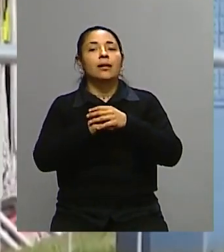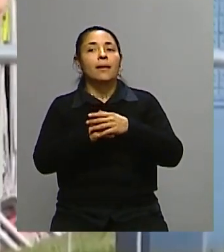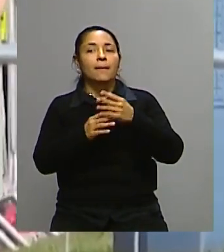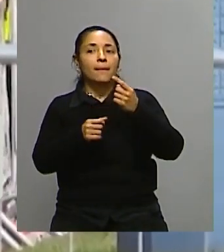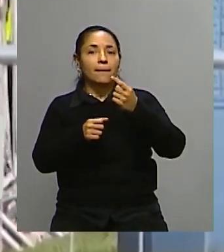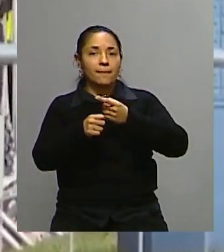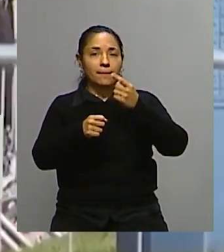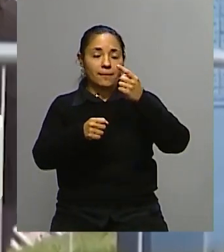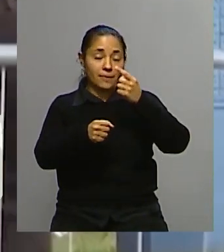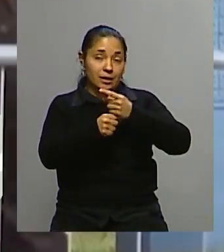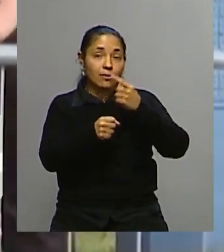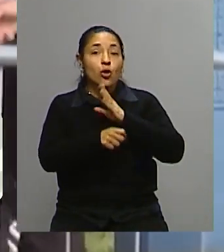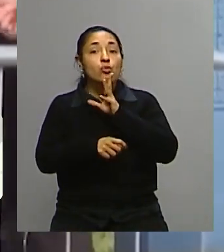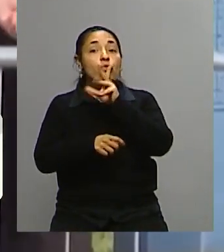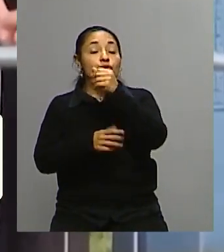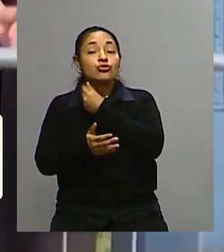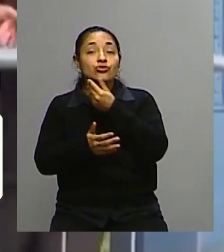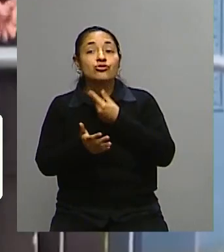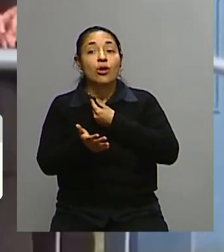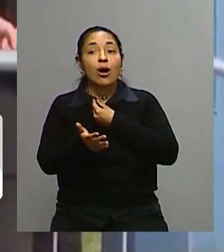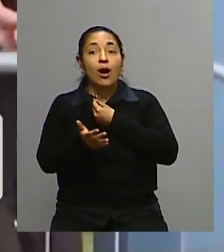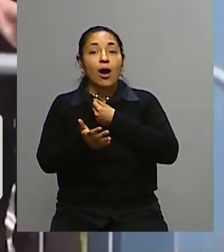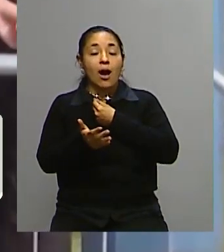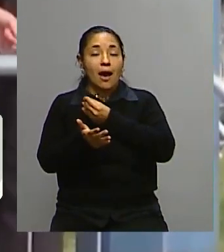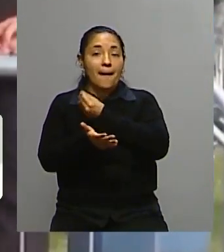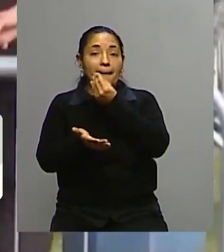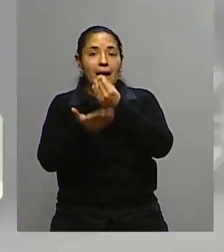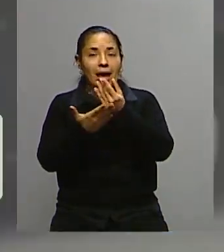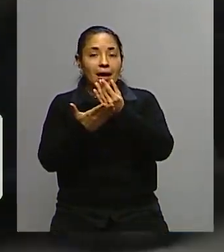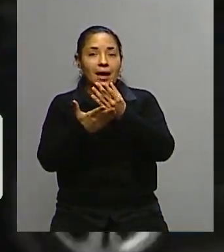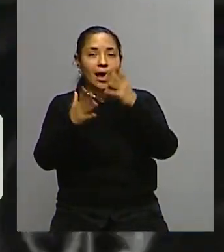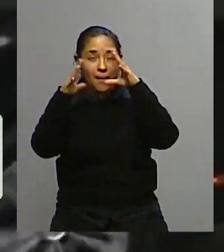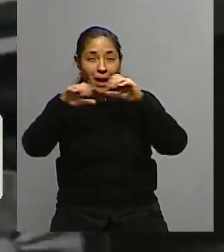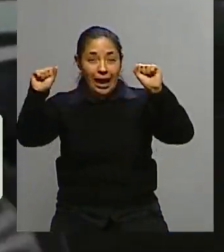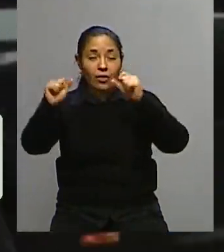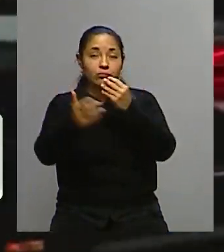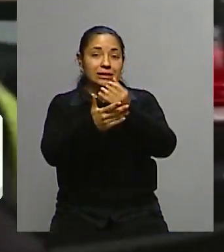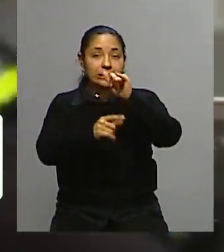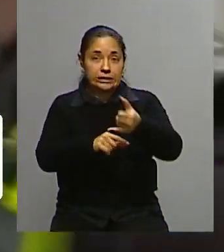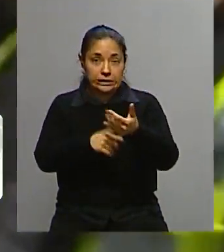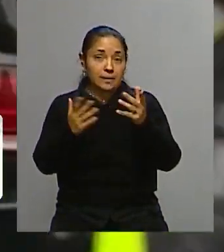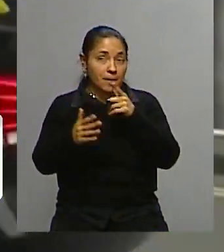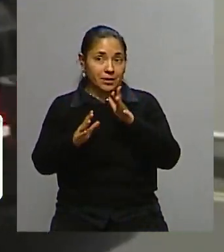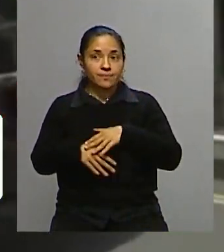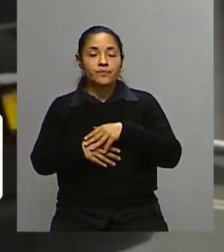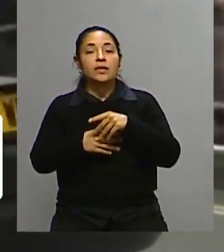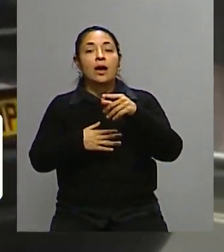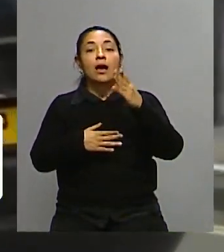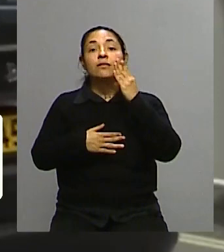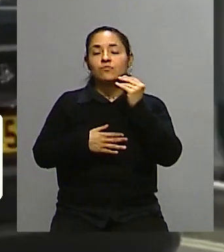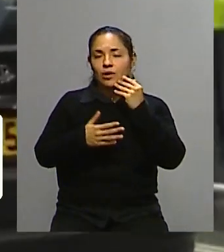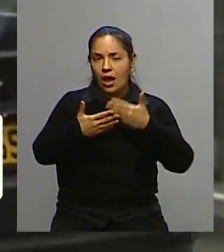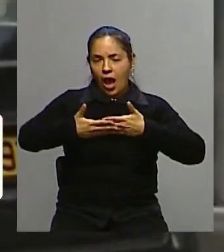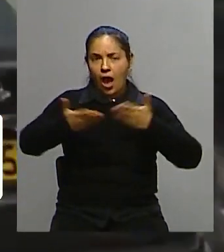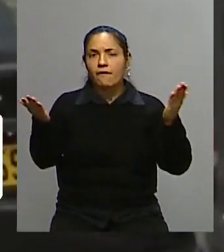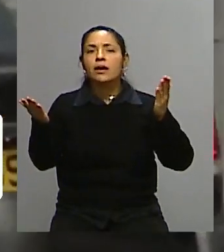ruso iba a formar parte oficial. Siendo que Gran Bretaña es uno de los países que más abiertamente y